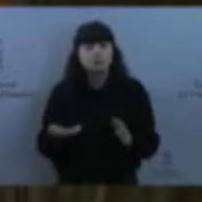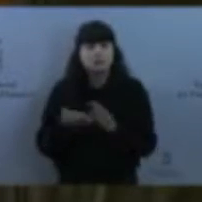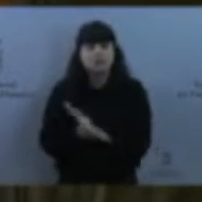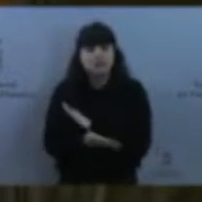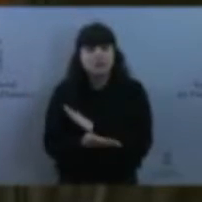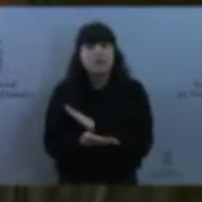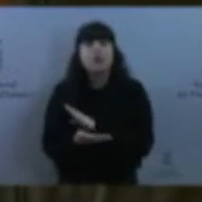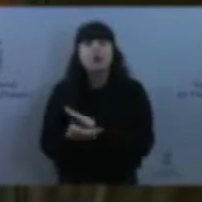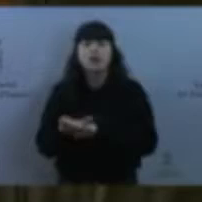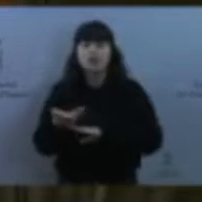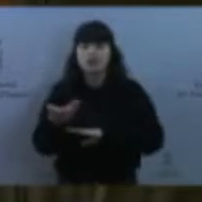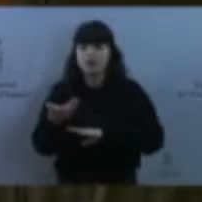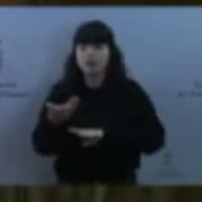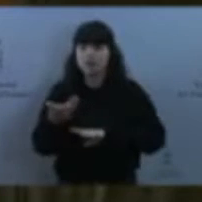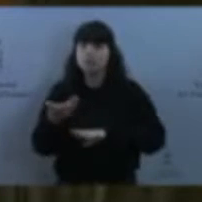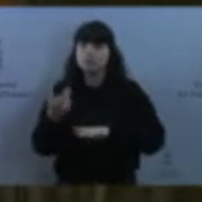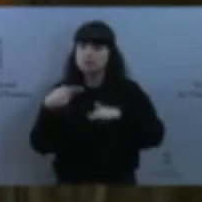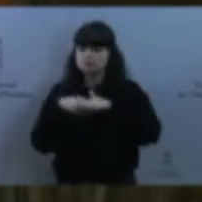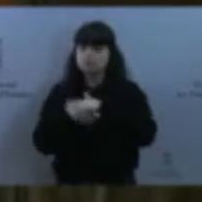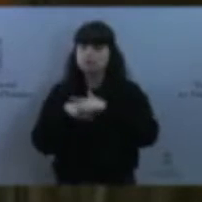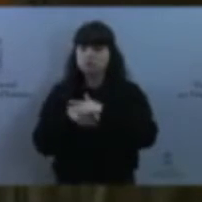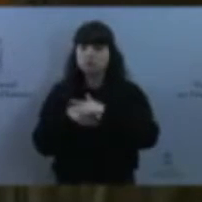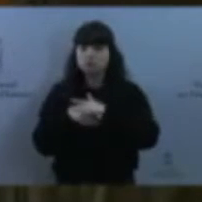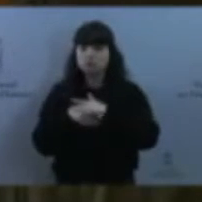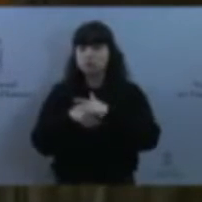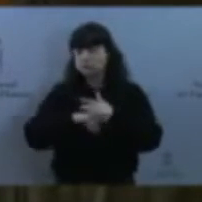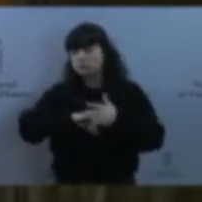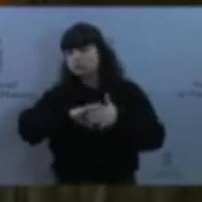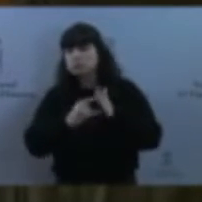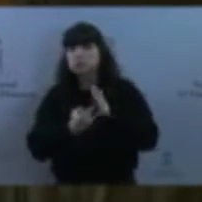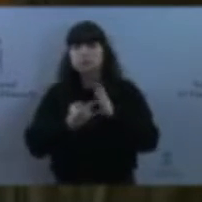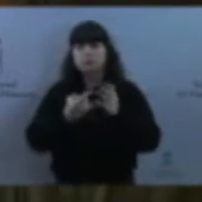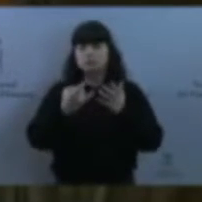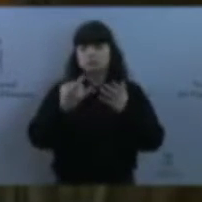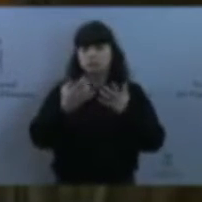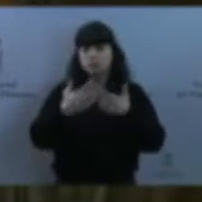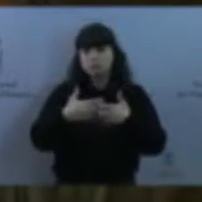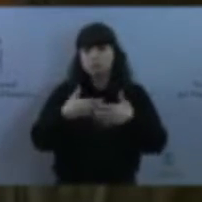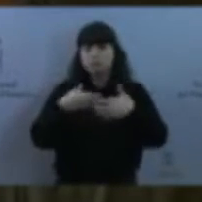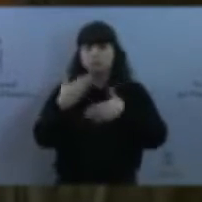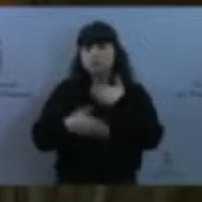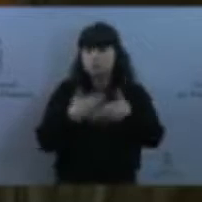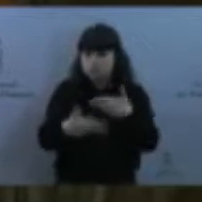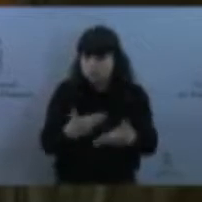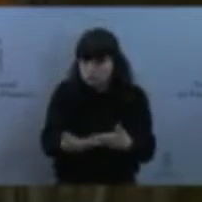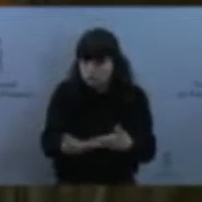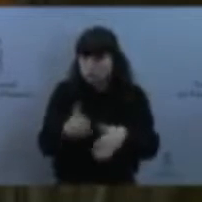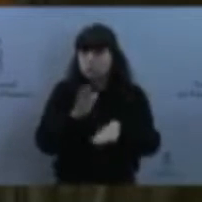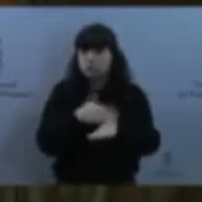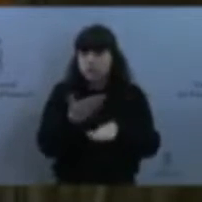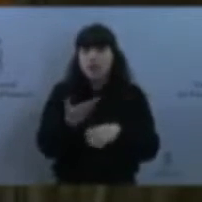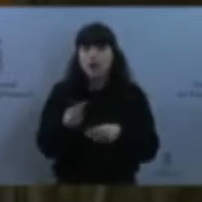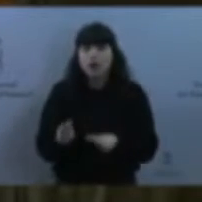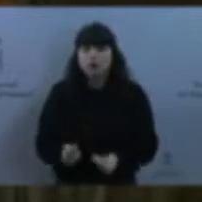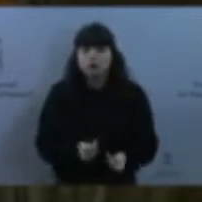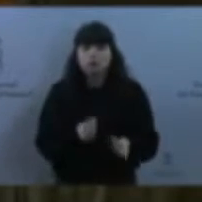su correspondiente expediente para abordar las consecuencias de una decisión que excedió la autorización que